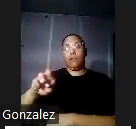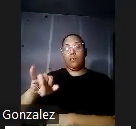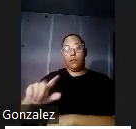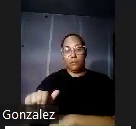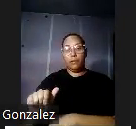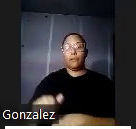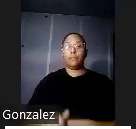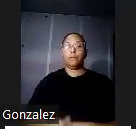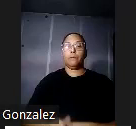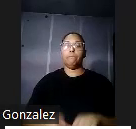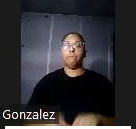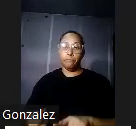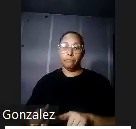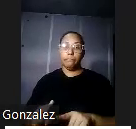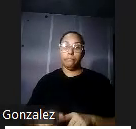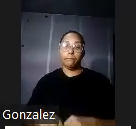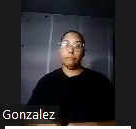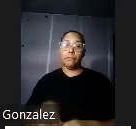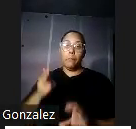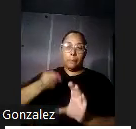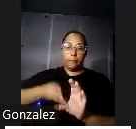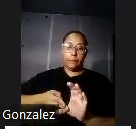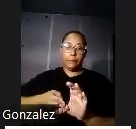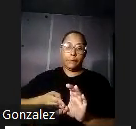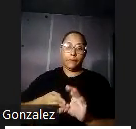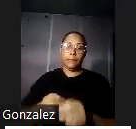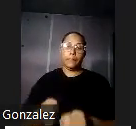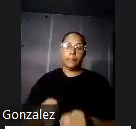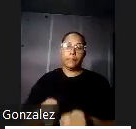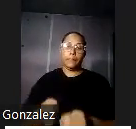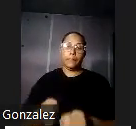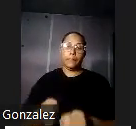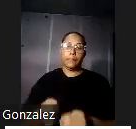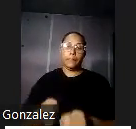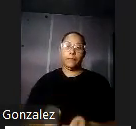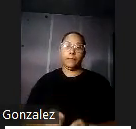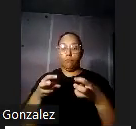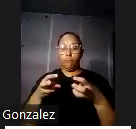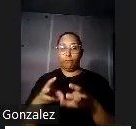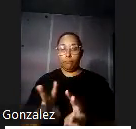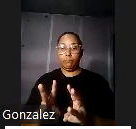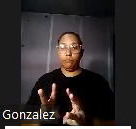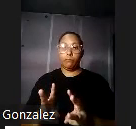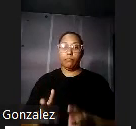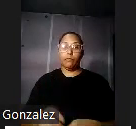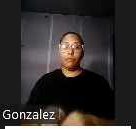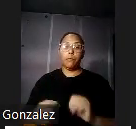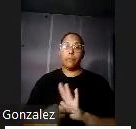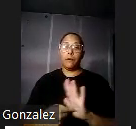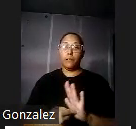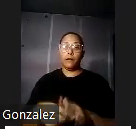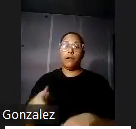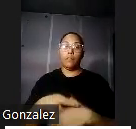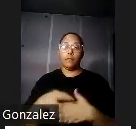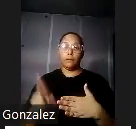diferentes poblaciones participasen en este esfuerzo de esta forma se posibilitó la obtención de resultados aún